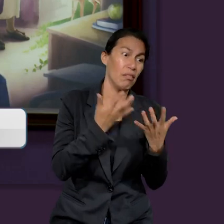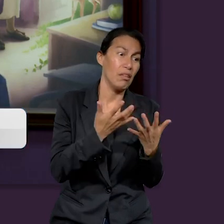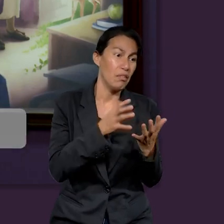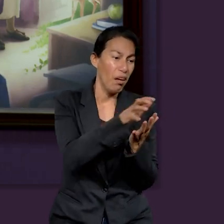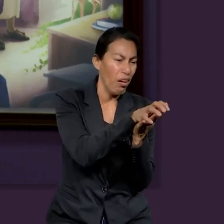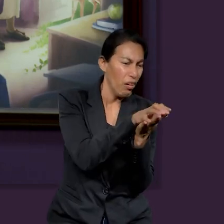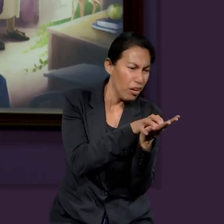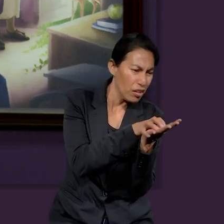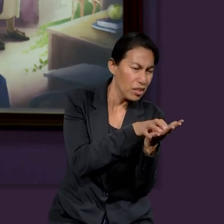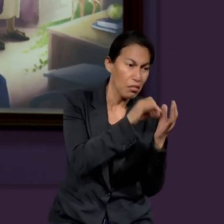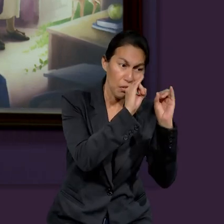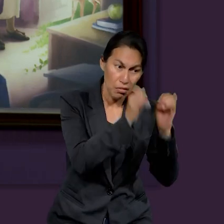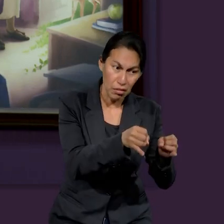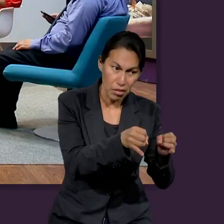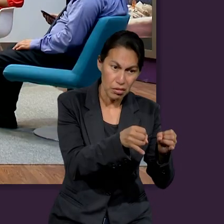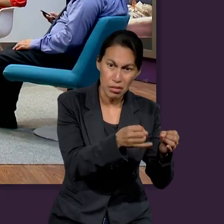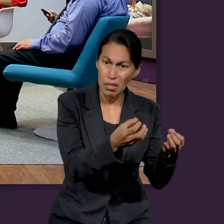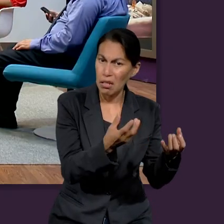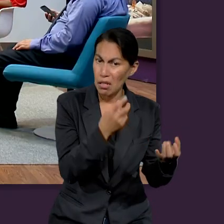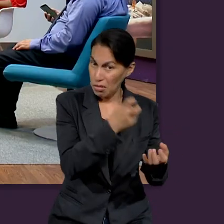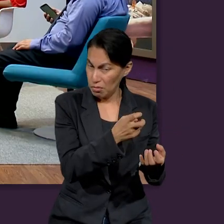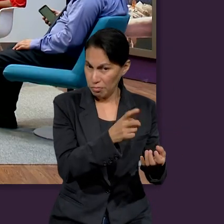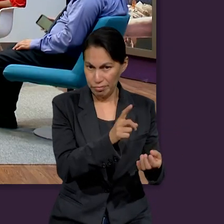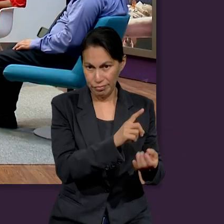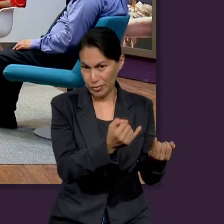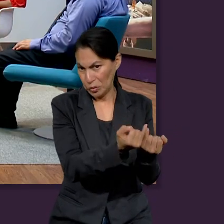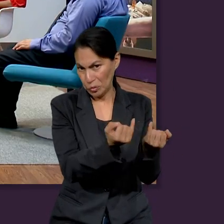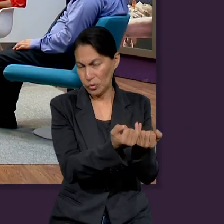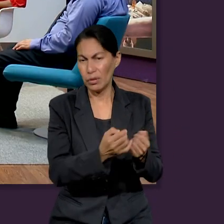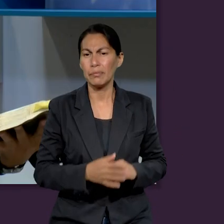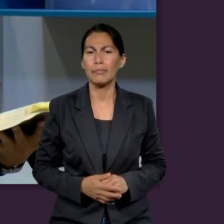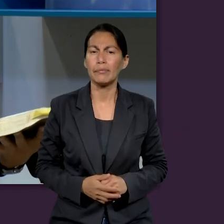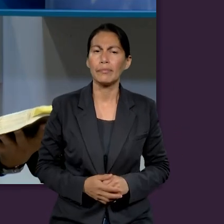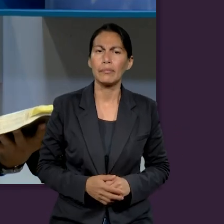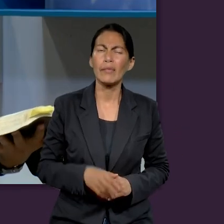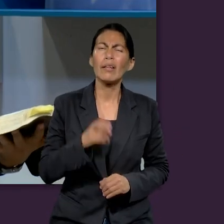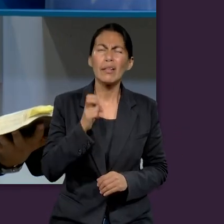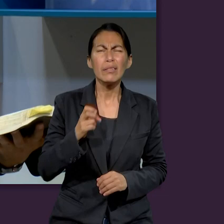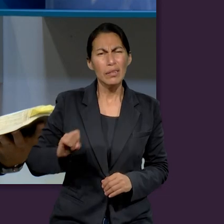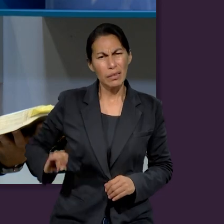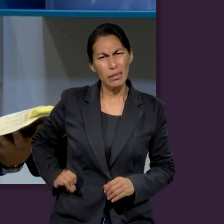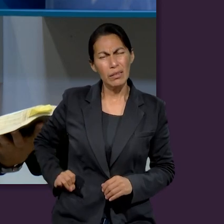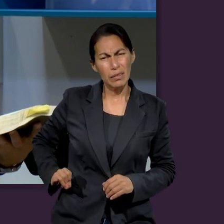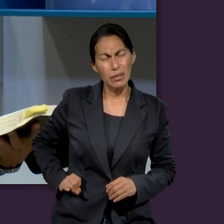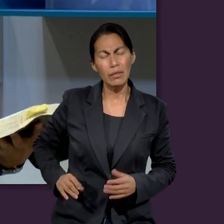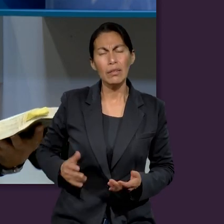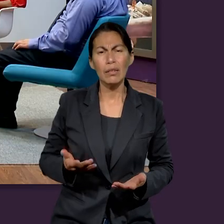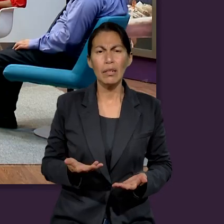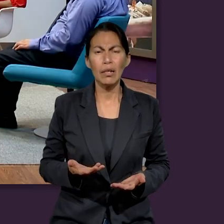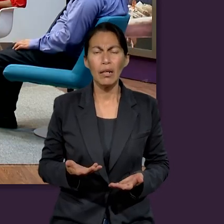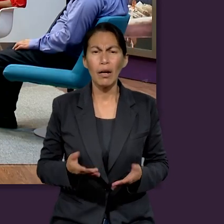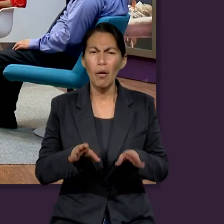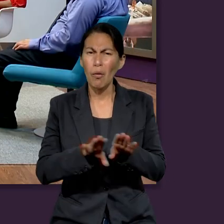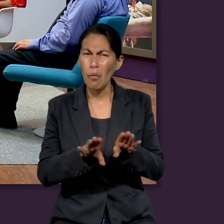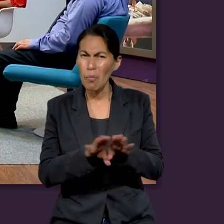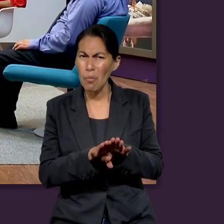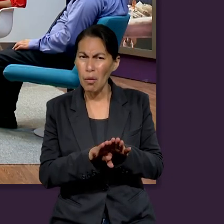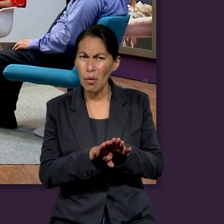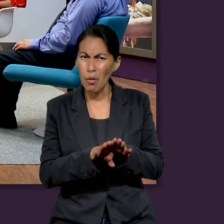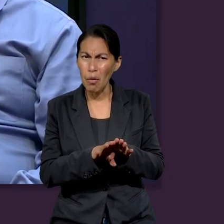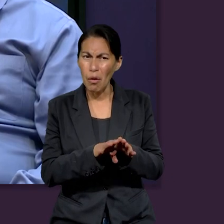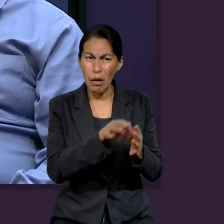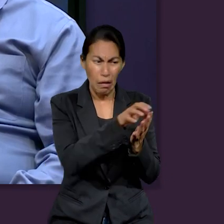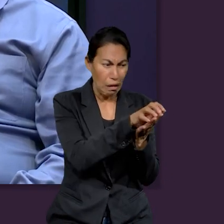desordenadas, malos deseos y avaricia que es idolatría. Ok. Bueno, es interesante esta